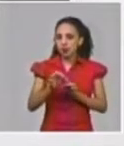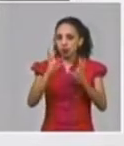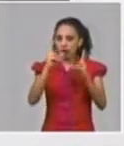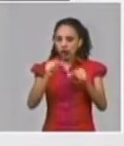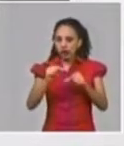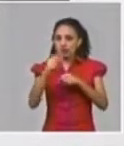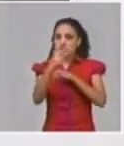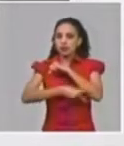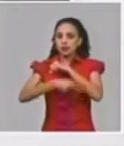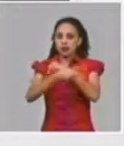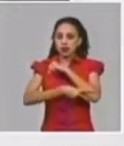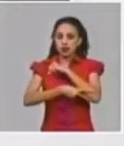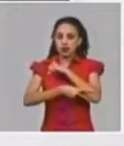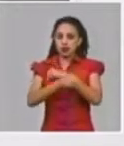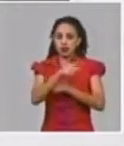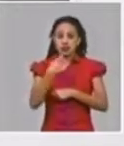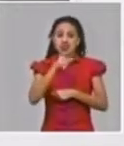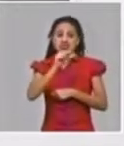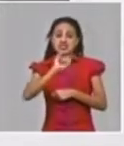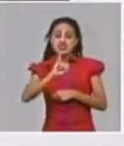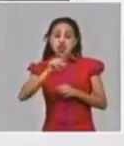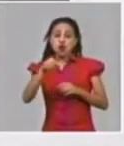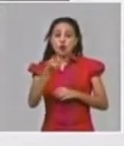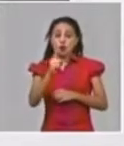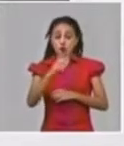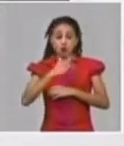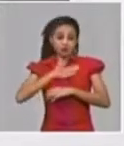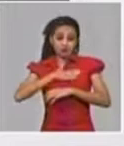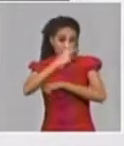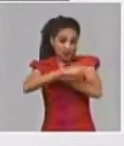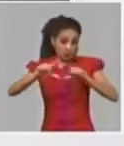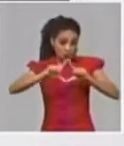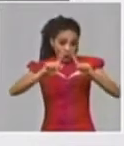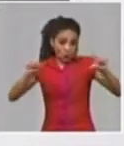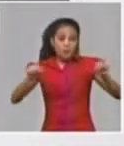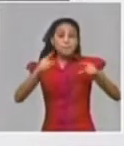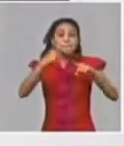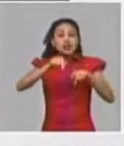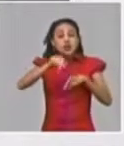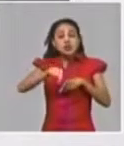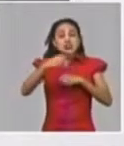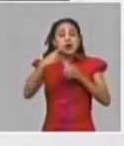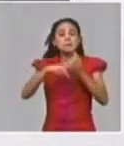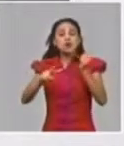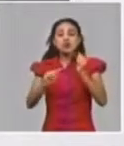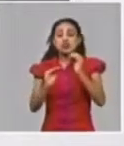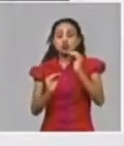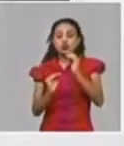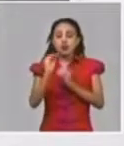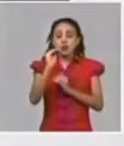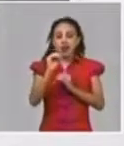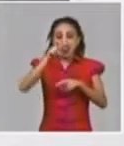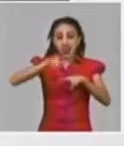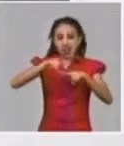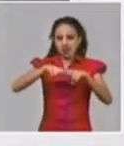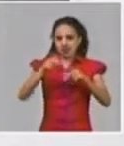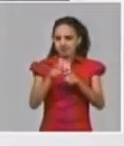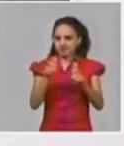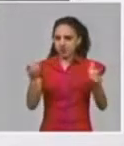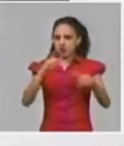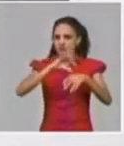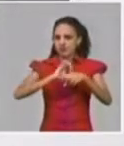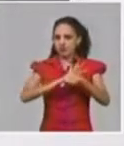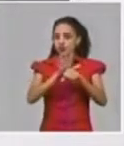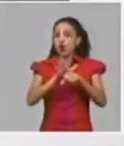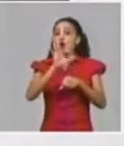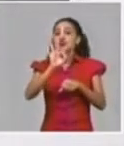tasa de incidencia de 16,1 mientras que esas provincias todas superan la incidencia de la Habana es el que mayor número de casos tiene